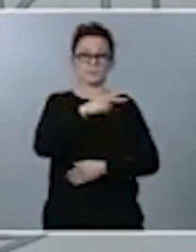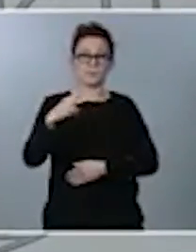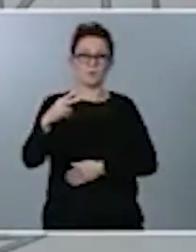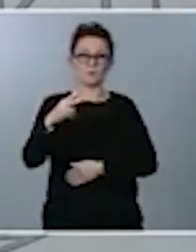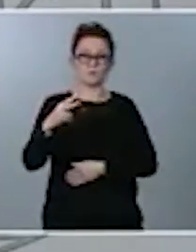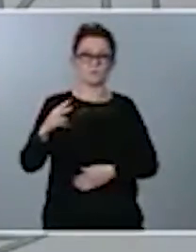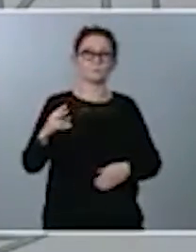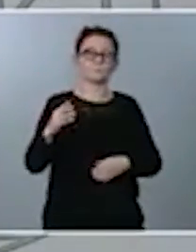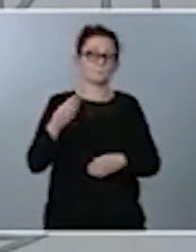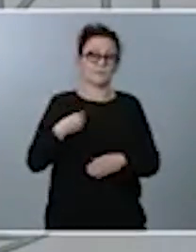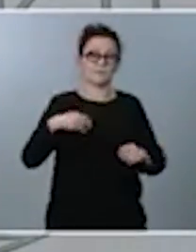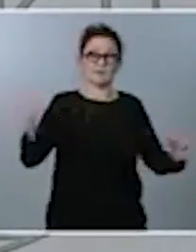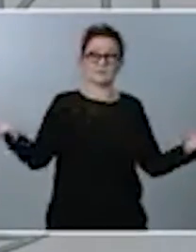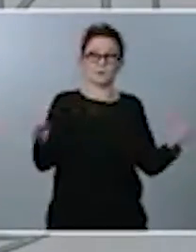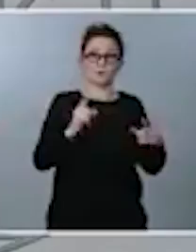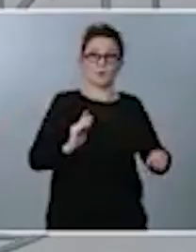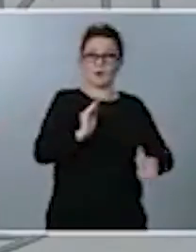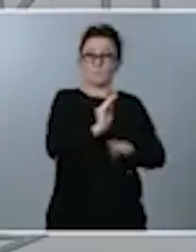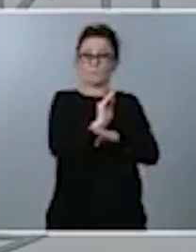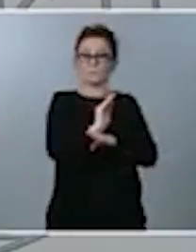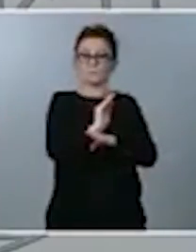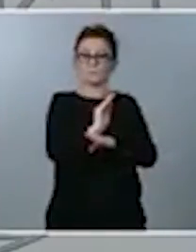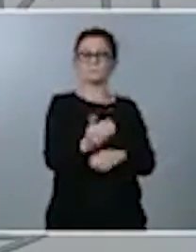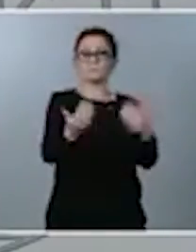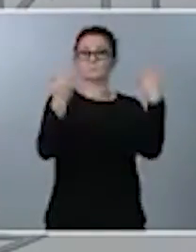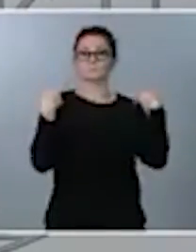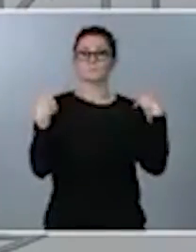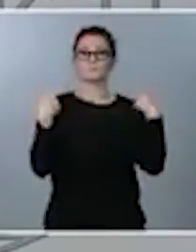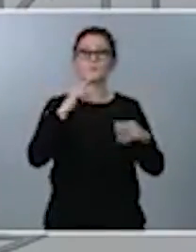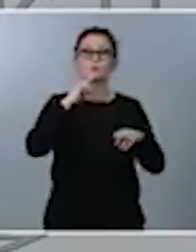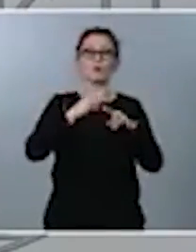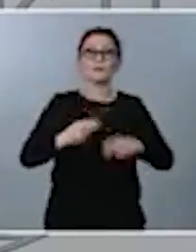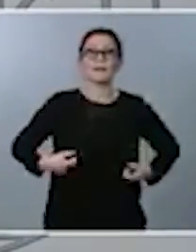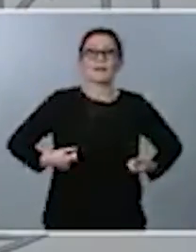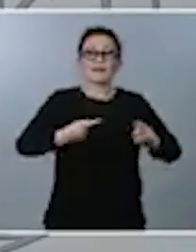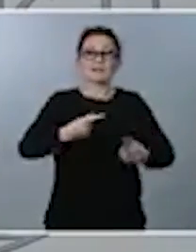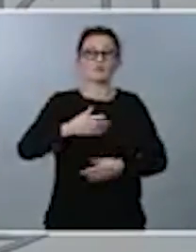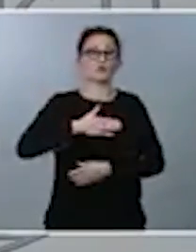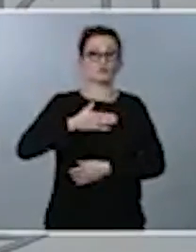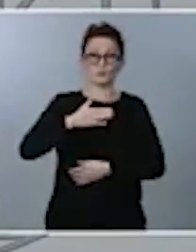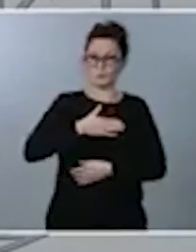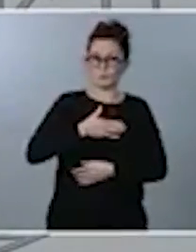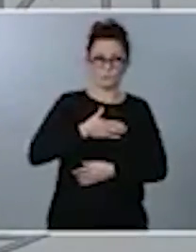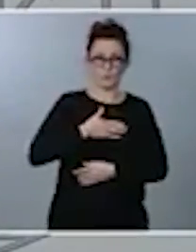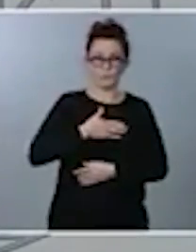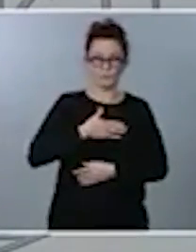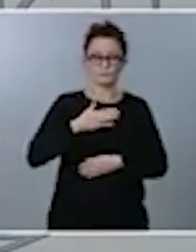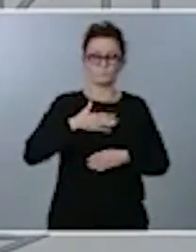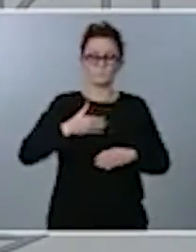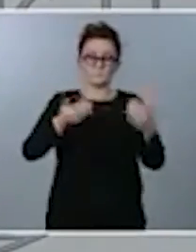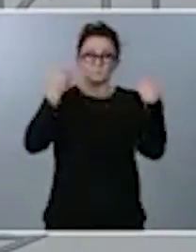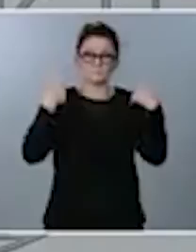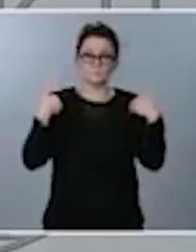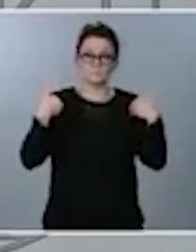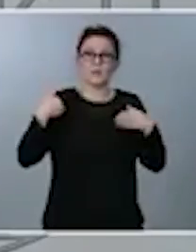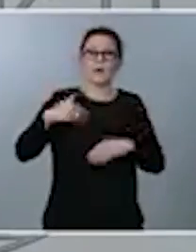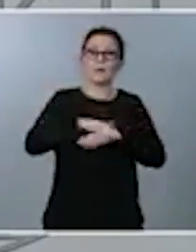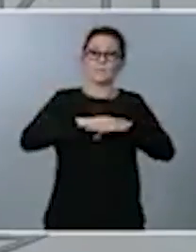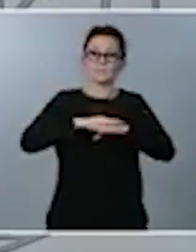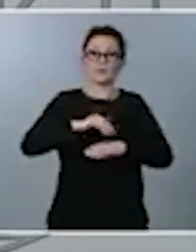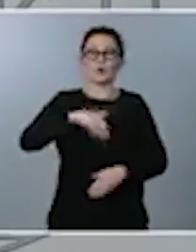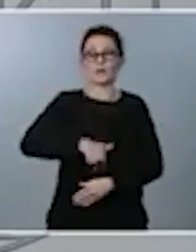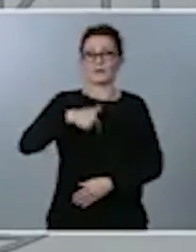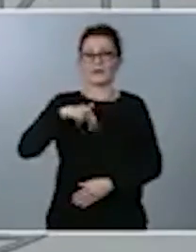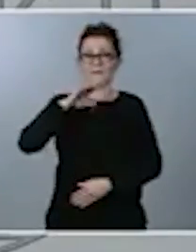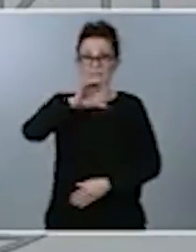Seguridad Social, haciéndonos cargo de los mal llamados gastos impropios que vendrán a la Administración General del Estado. Las